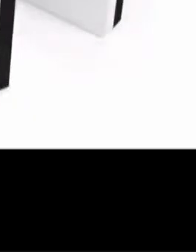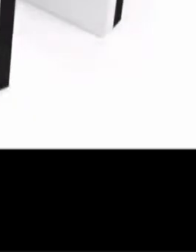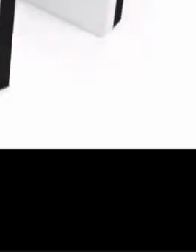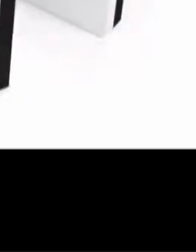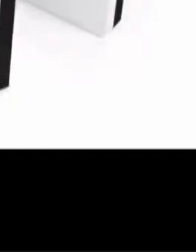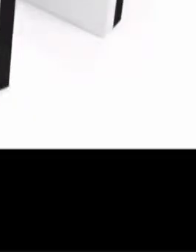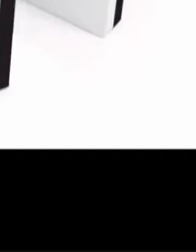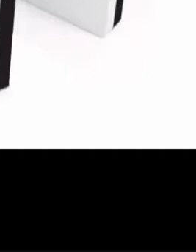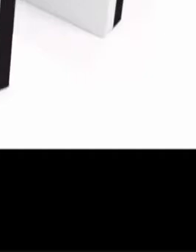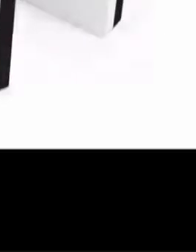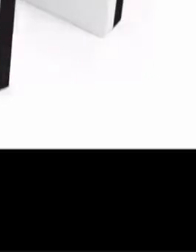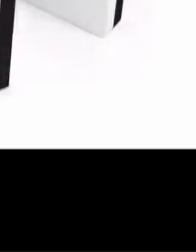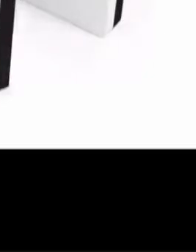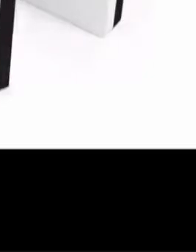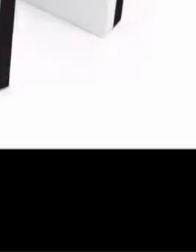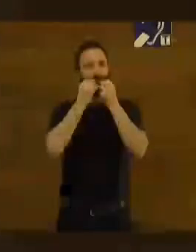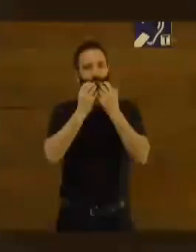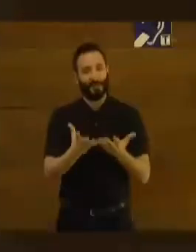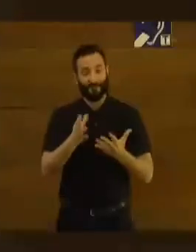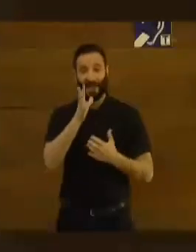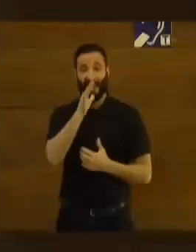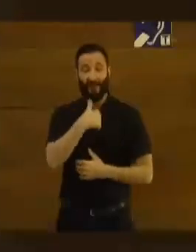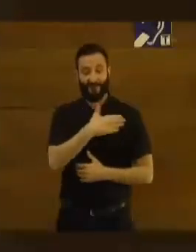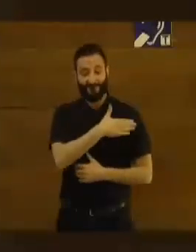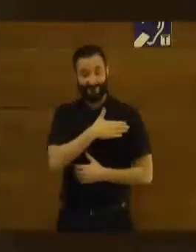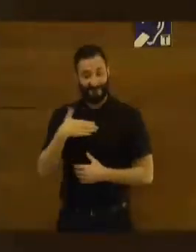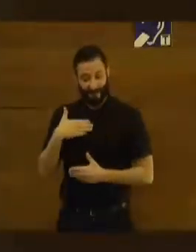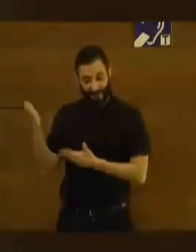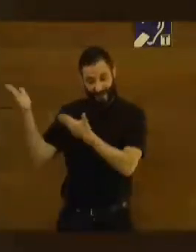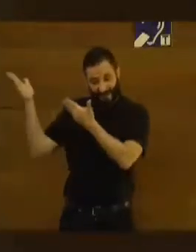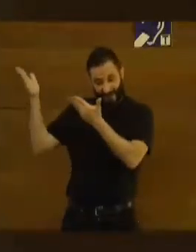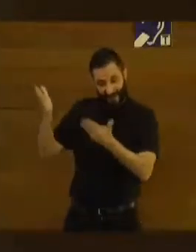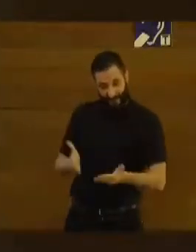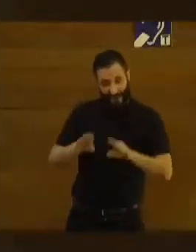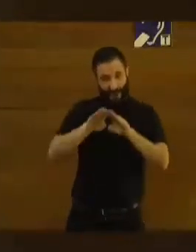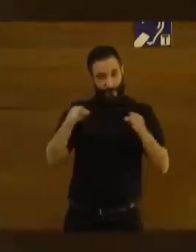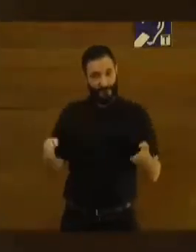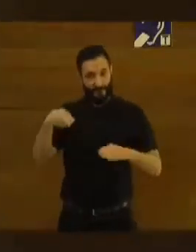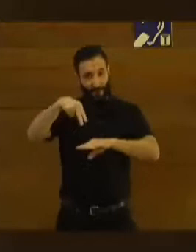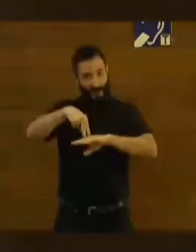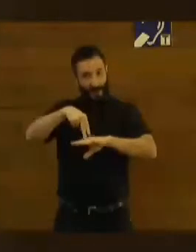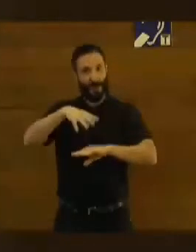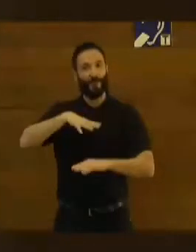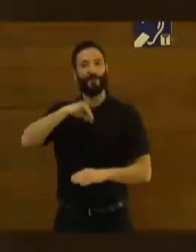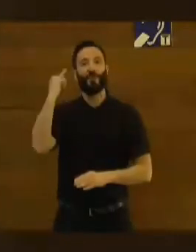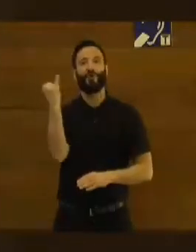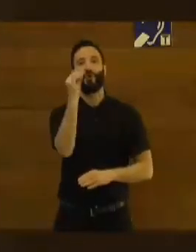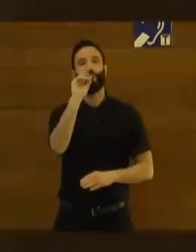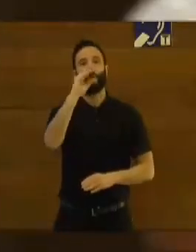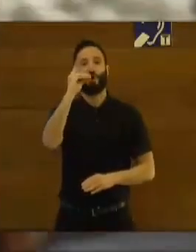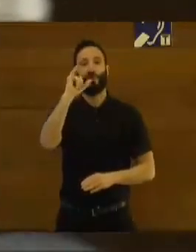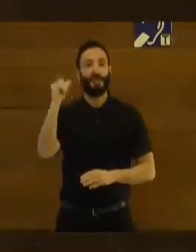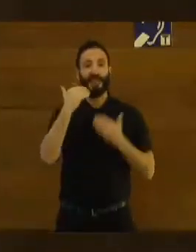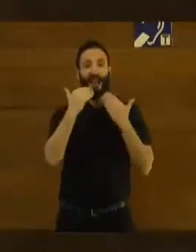Bueno, ahora quiero entonces invitar al escenario a Jordi García Tabernero,